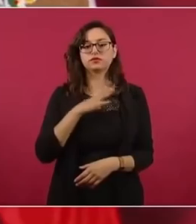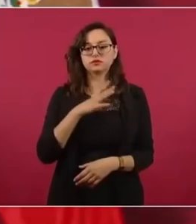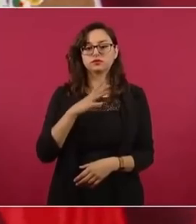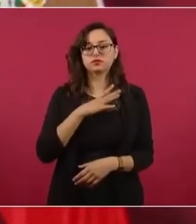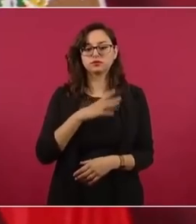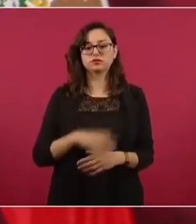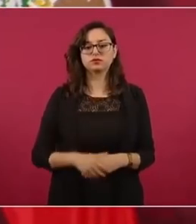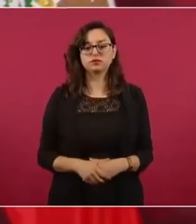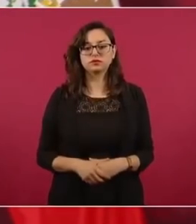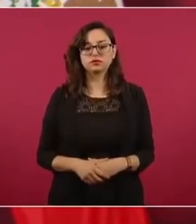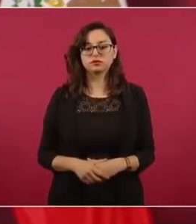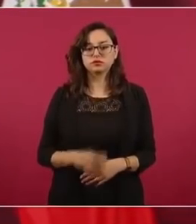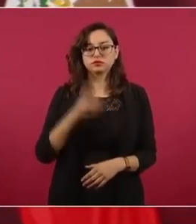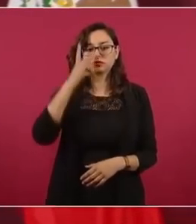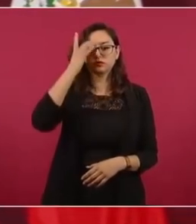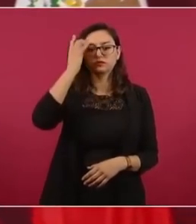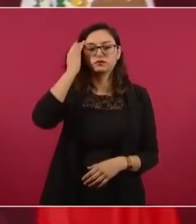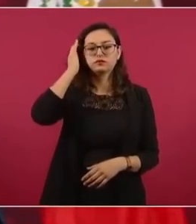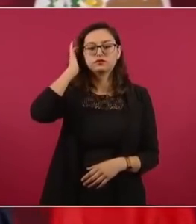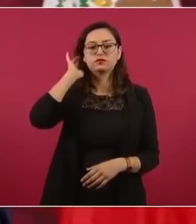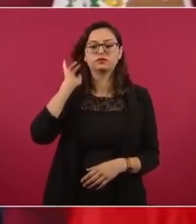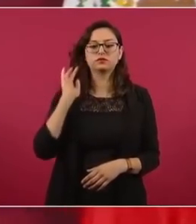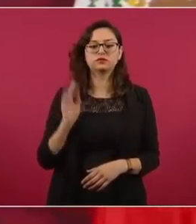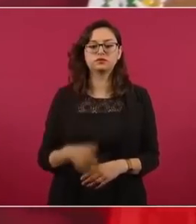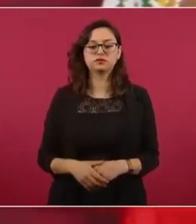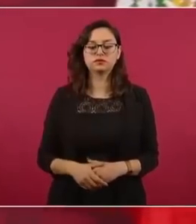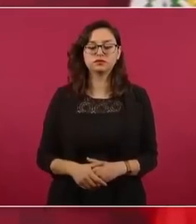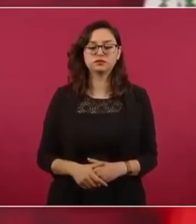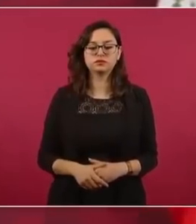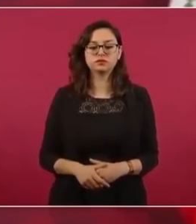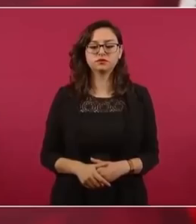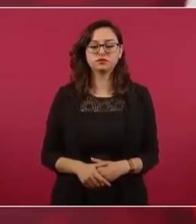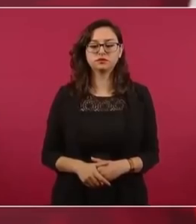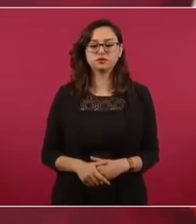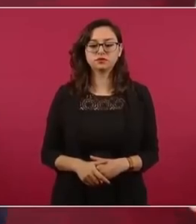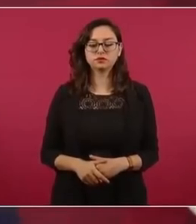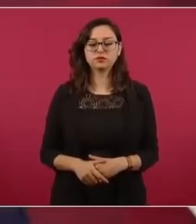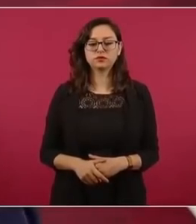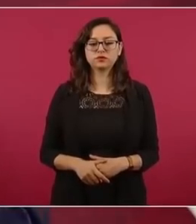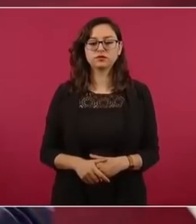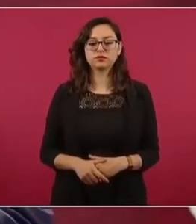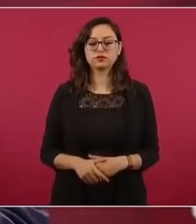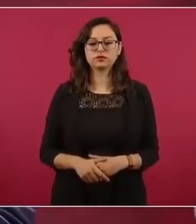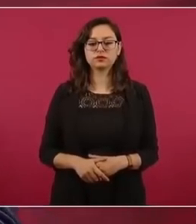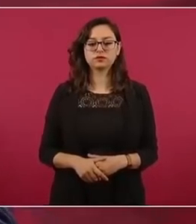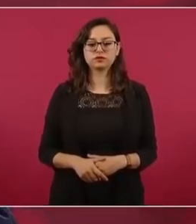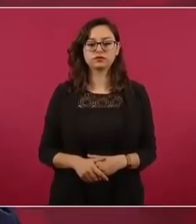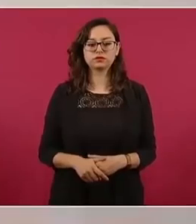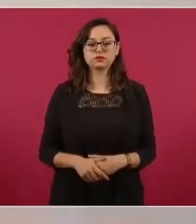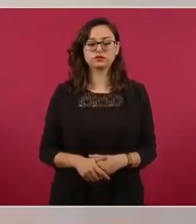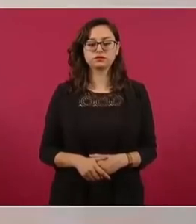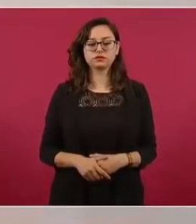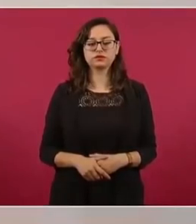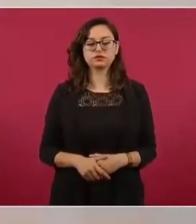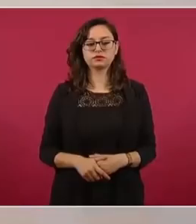Creo que él podría